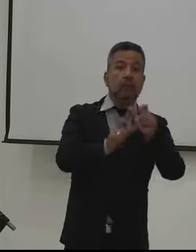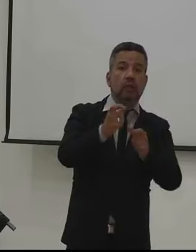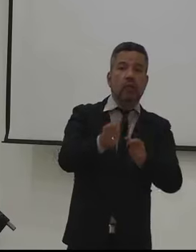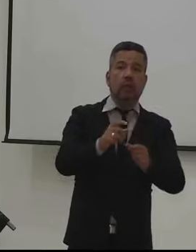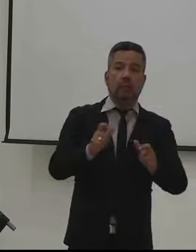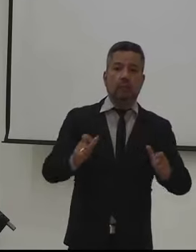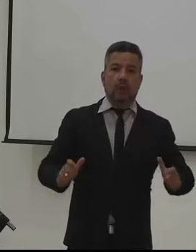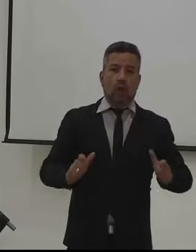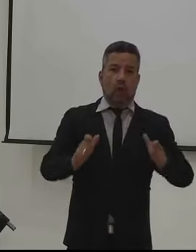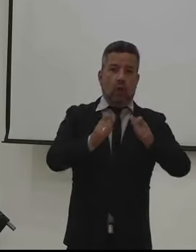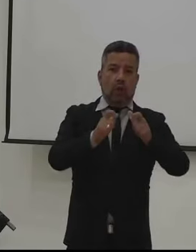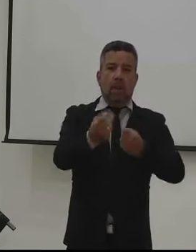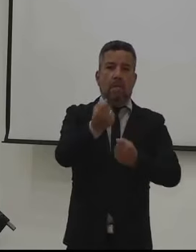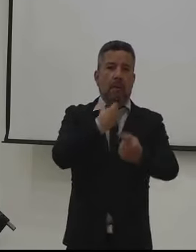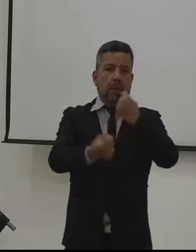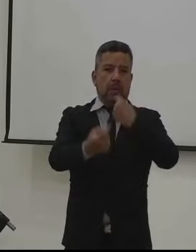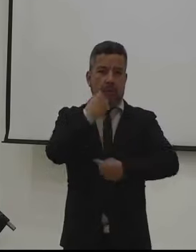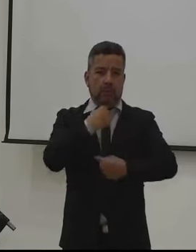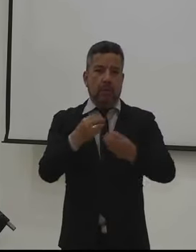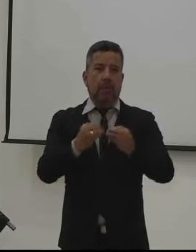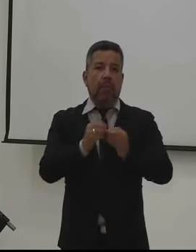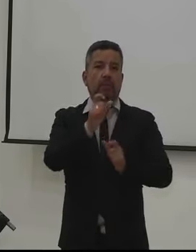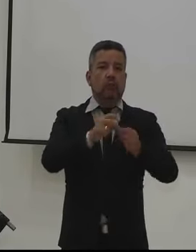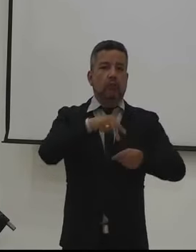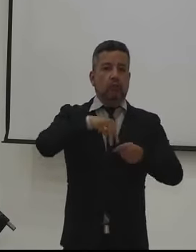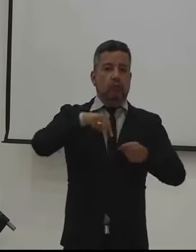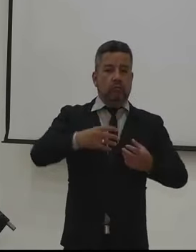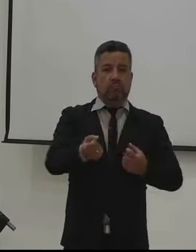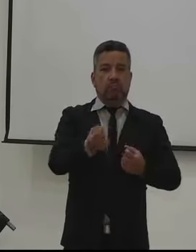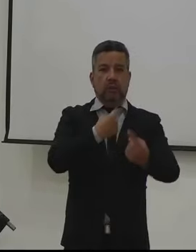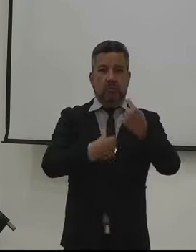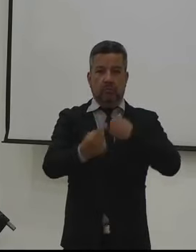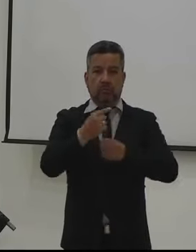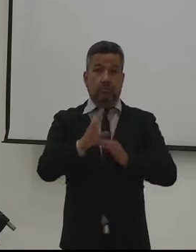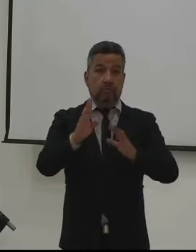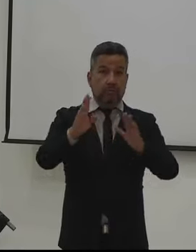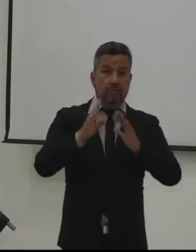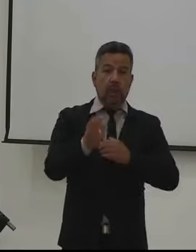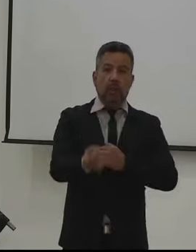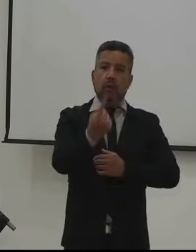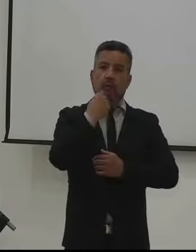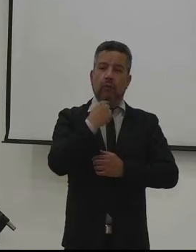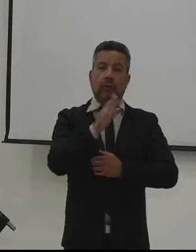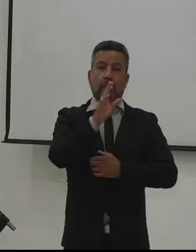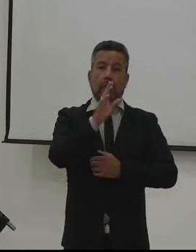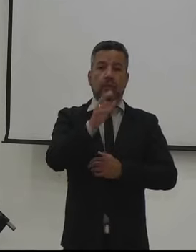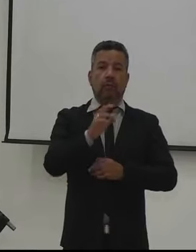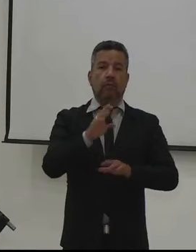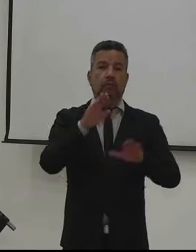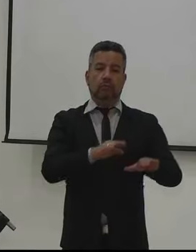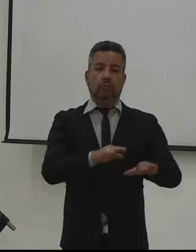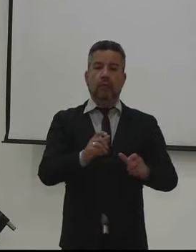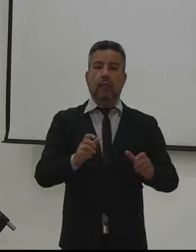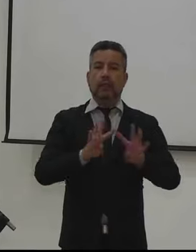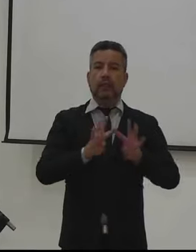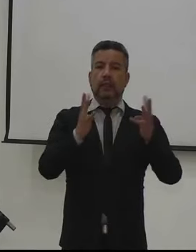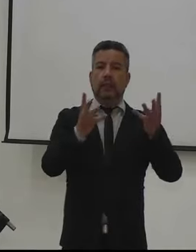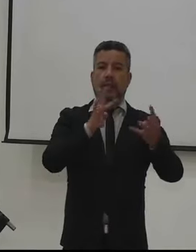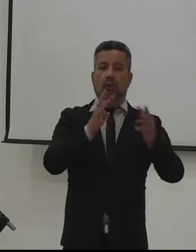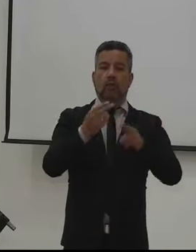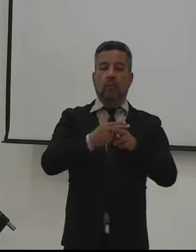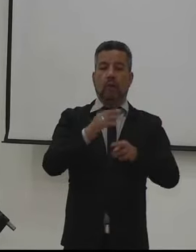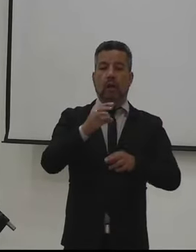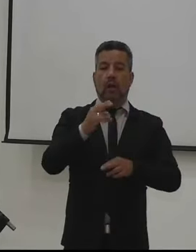preguntas de los honorables congresistas y, por supuesto, de la ciudadanía. Escuchamos entonces la pregunta que nos tiene el honorable senador